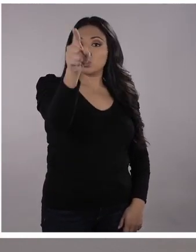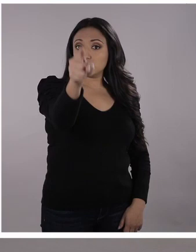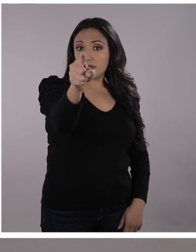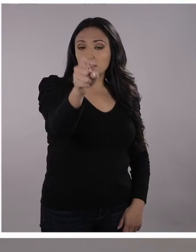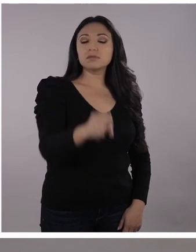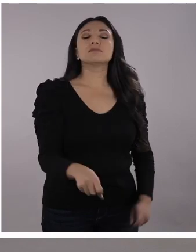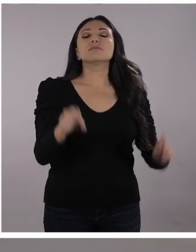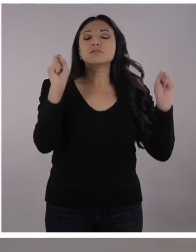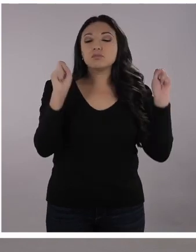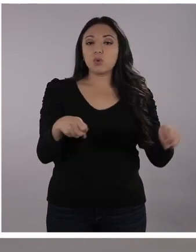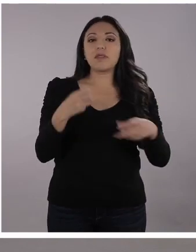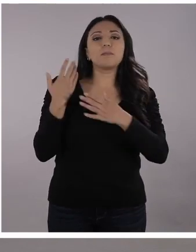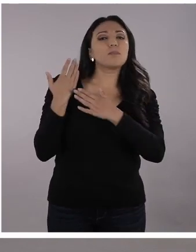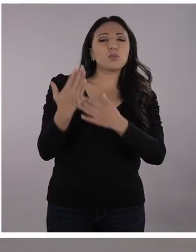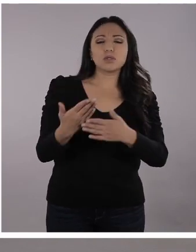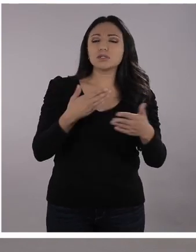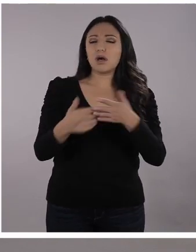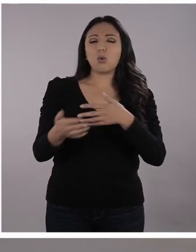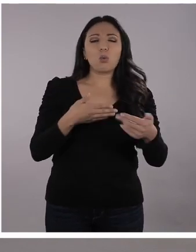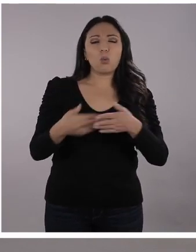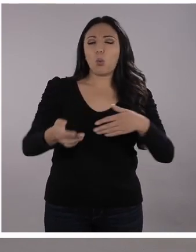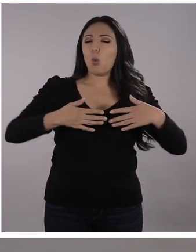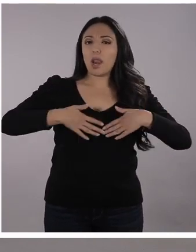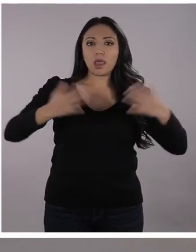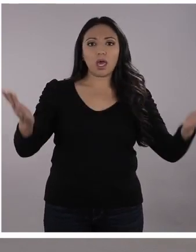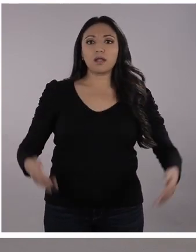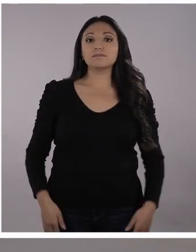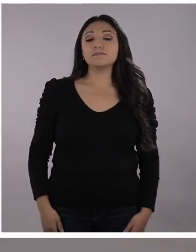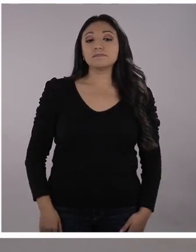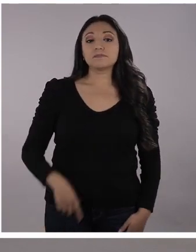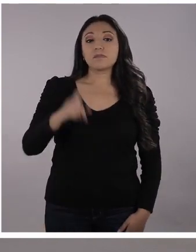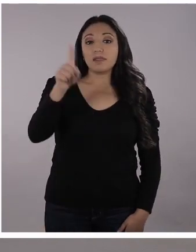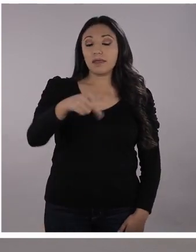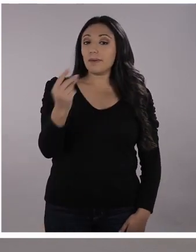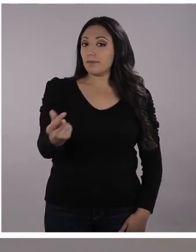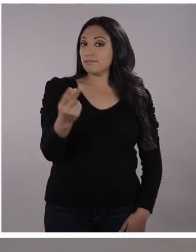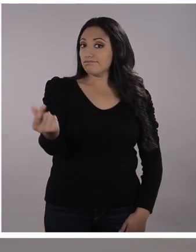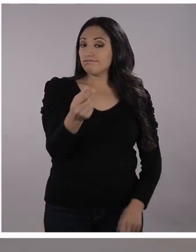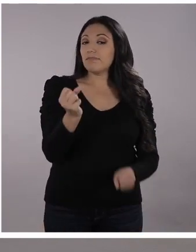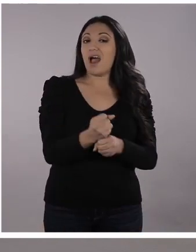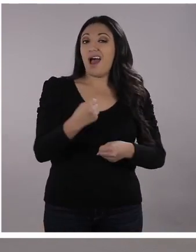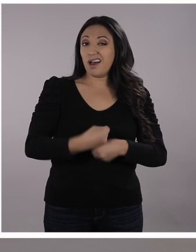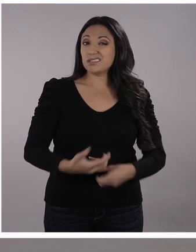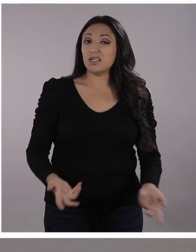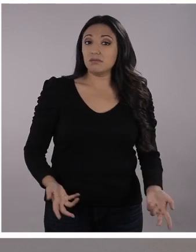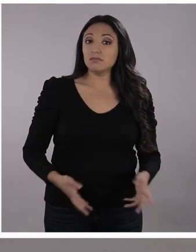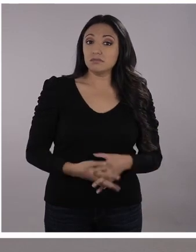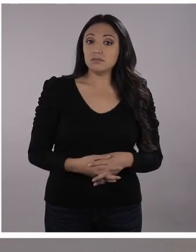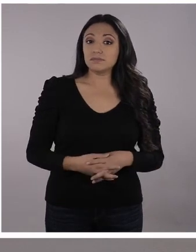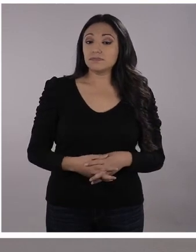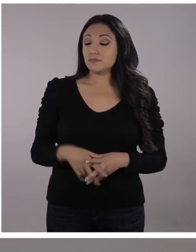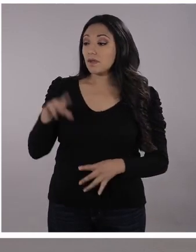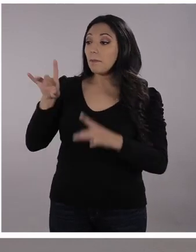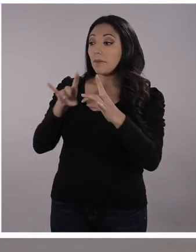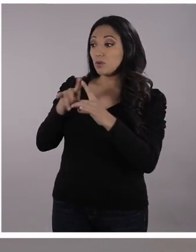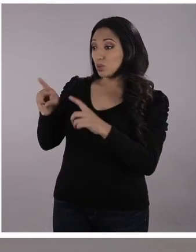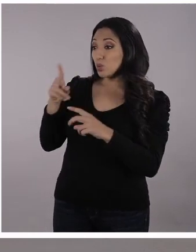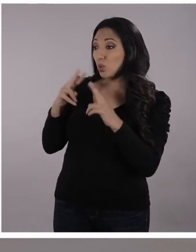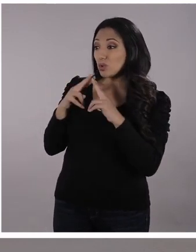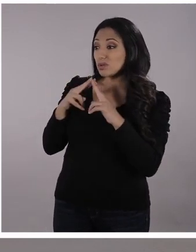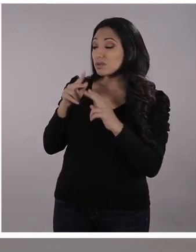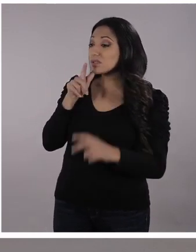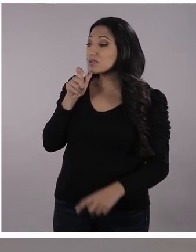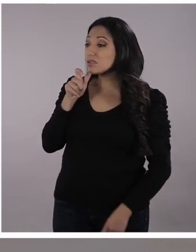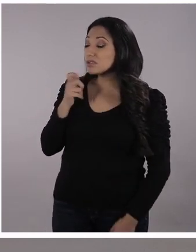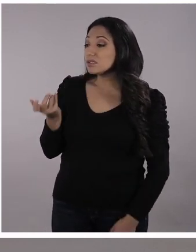pueden proponer, si pueden hacer, lo que ustedes se propongan. Solamente hace falta que salgan esas ideas. ¿Conoces a alguien,